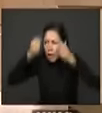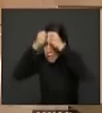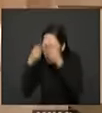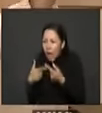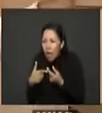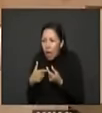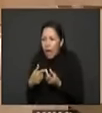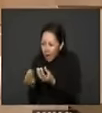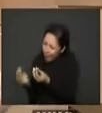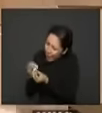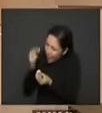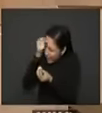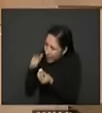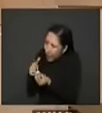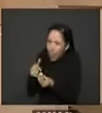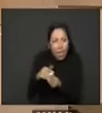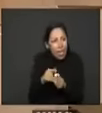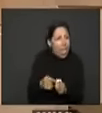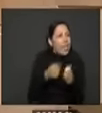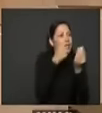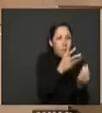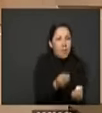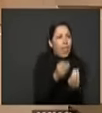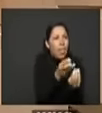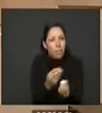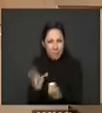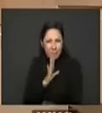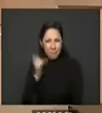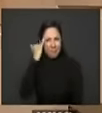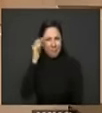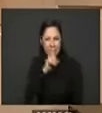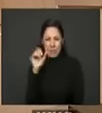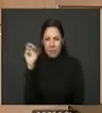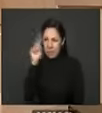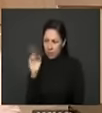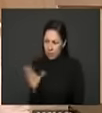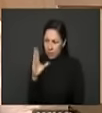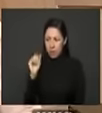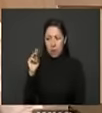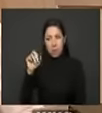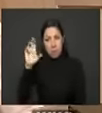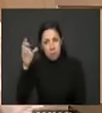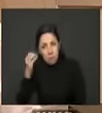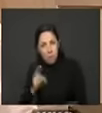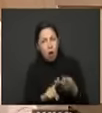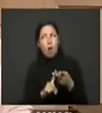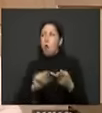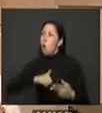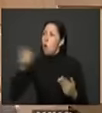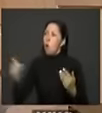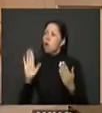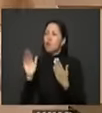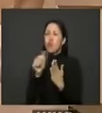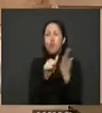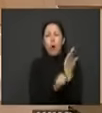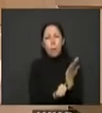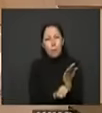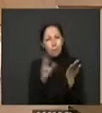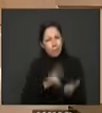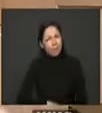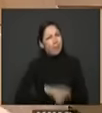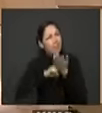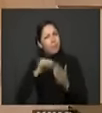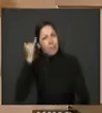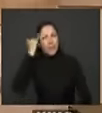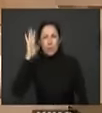regiones la Comisión Nacional de Rehabilitación que se inventó Alberto Lleras Camargo el Programa Nacional de Rehabilitación que se inventó el